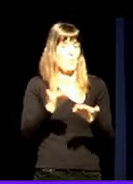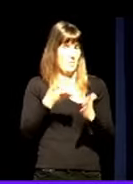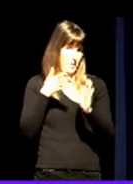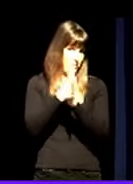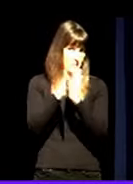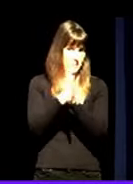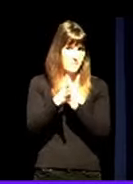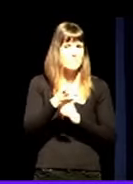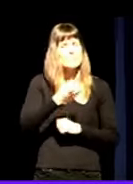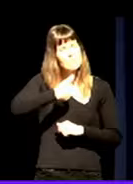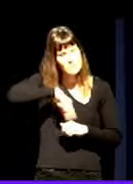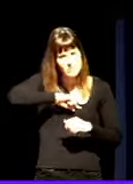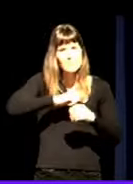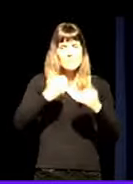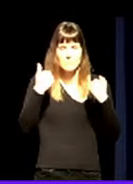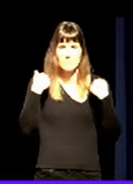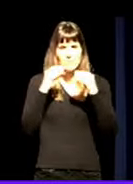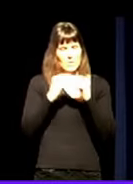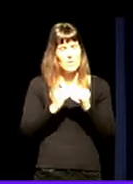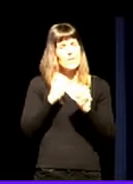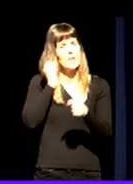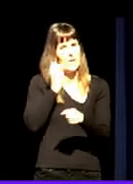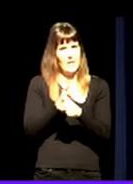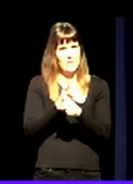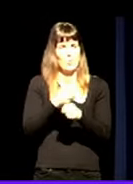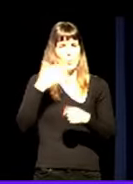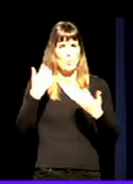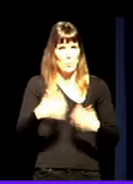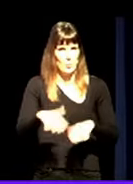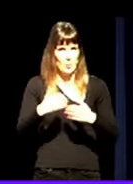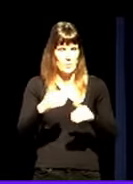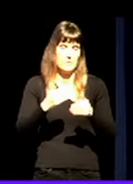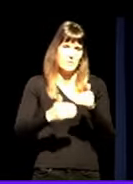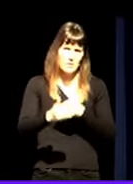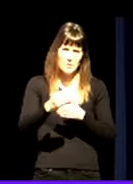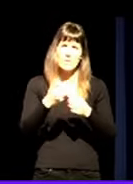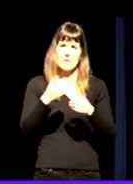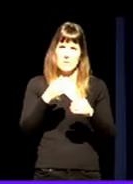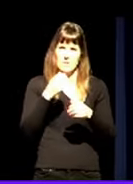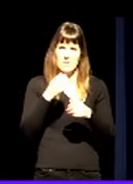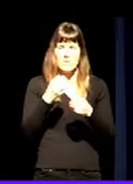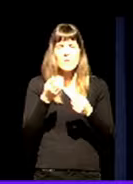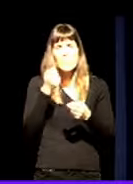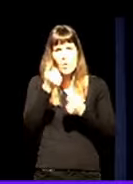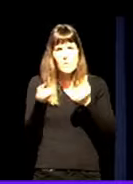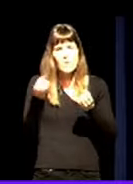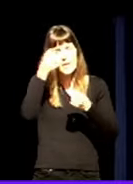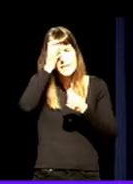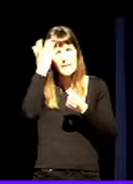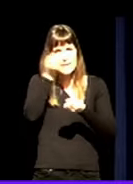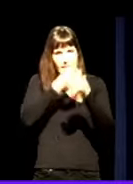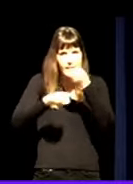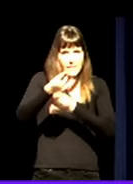Gure egiteko aldeako izugarri, aportatu dugu, filo bat, aportatu dugu, eta lagoki guen egin,